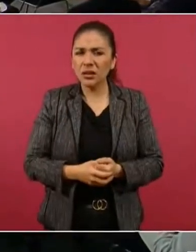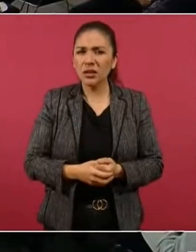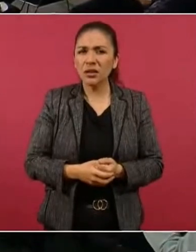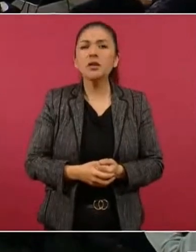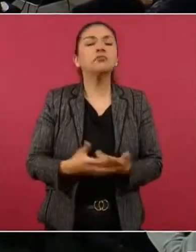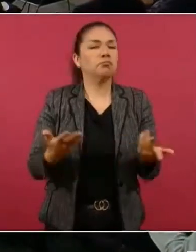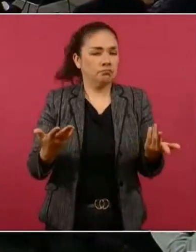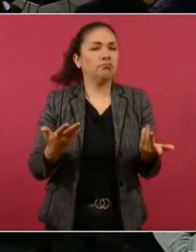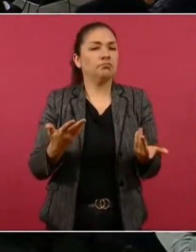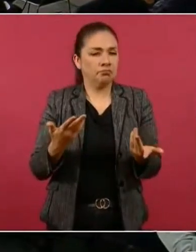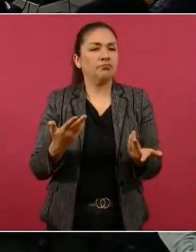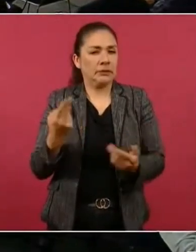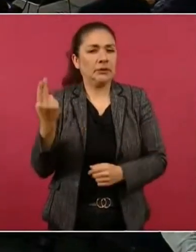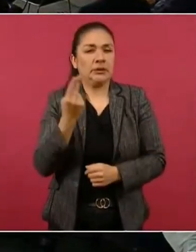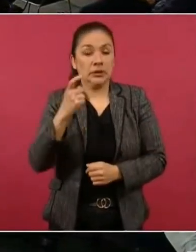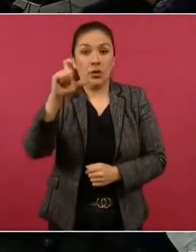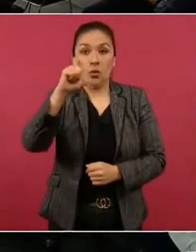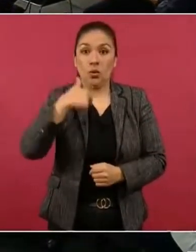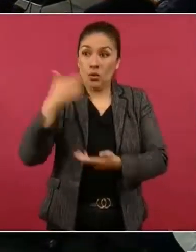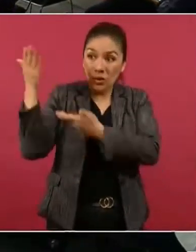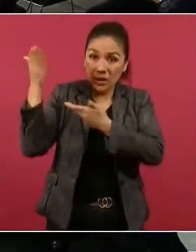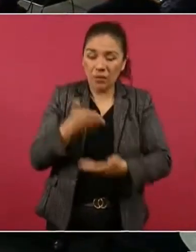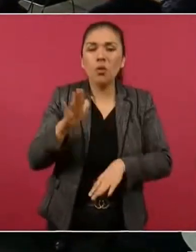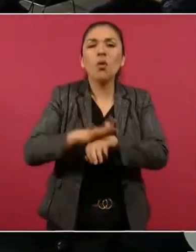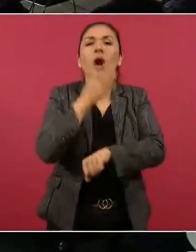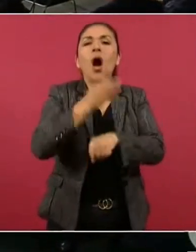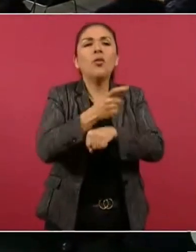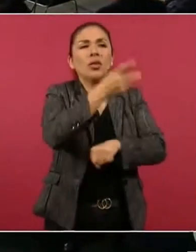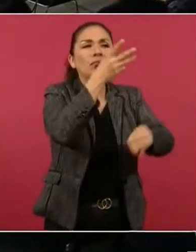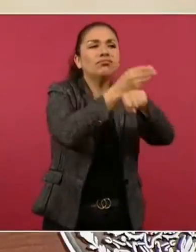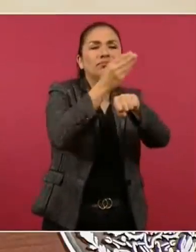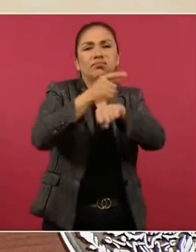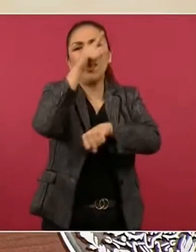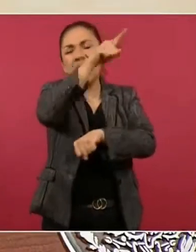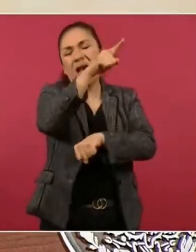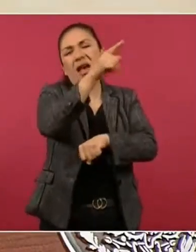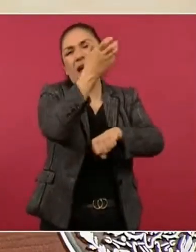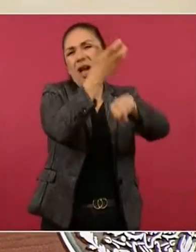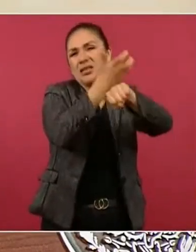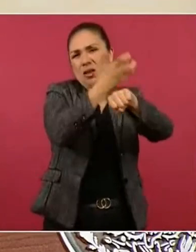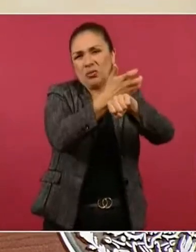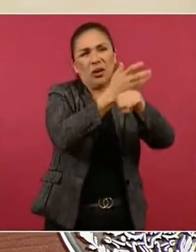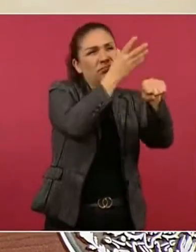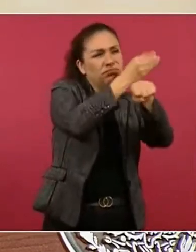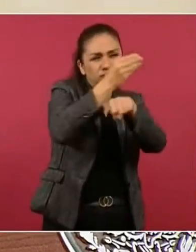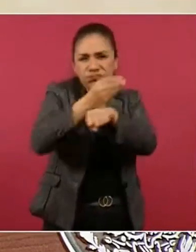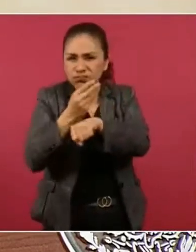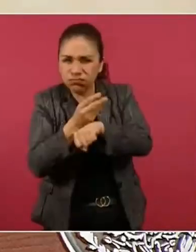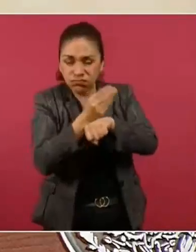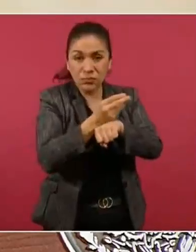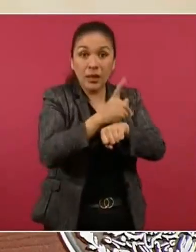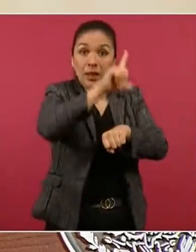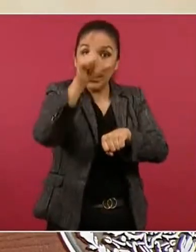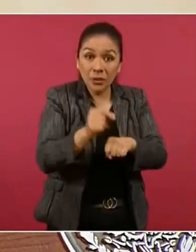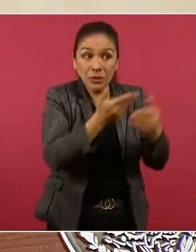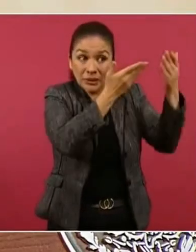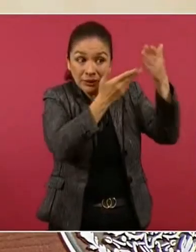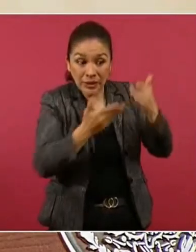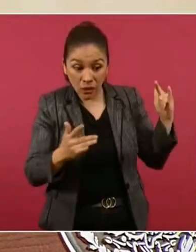Sería bueno que ahora que regrese, porque le están dando mantenimiento en Estados Unidos, de nuevo,